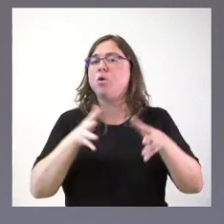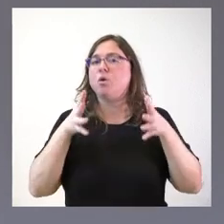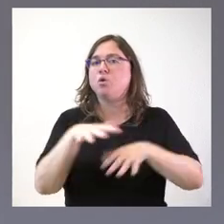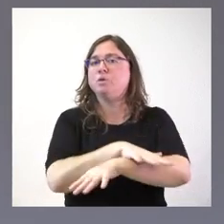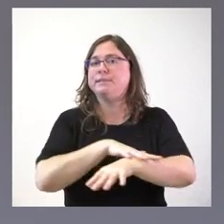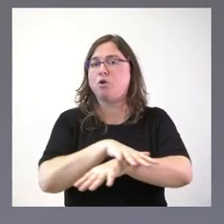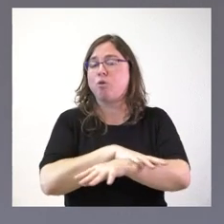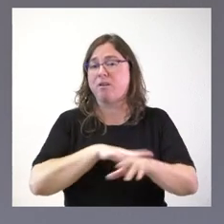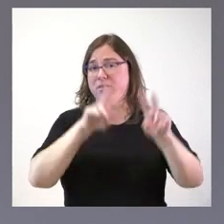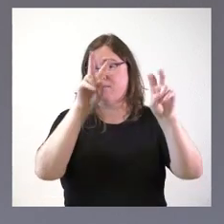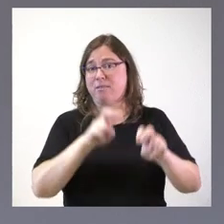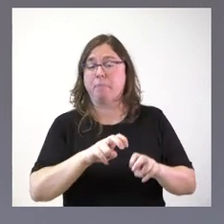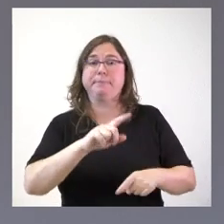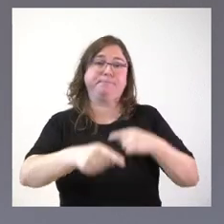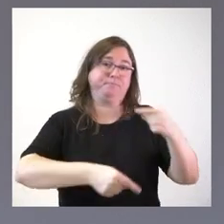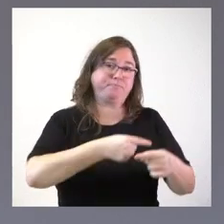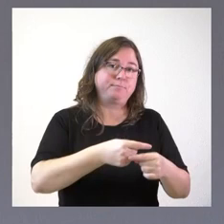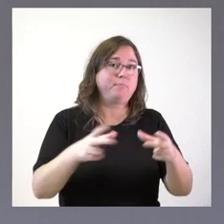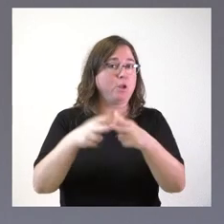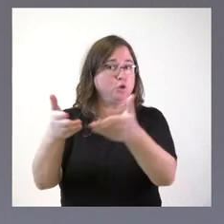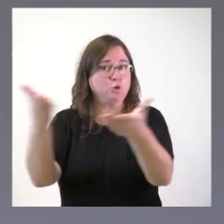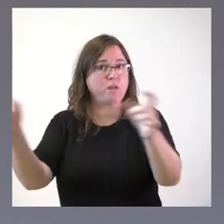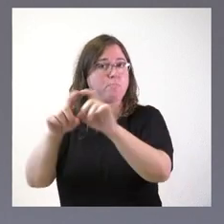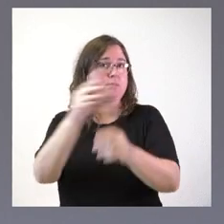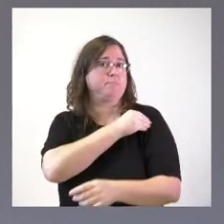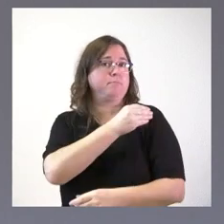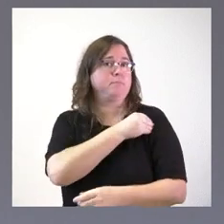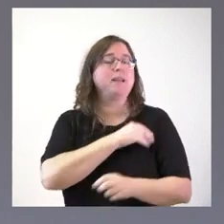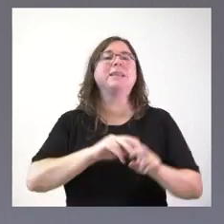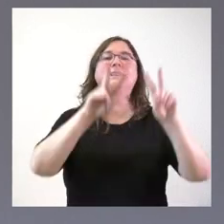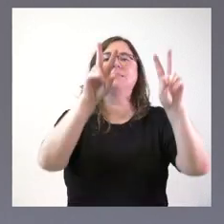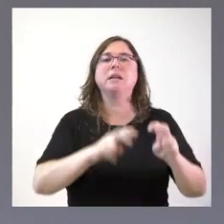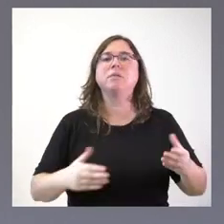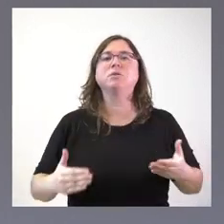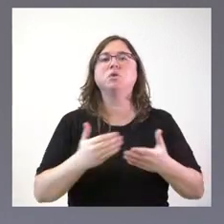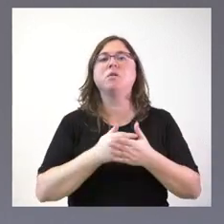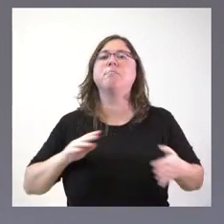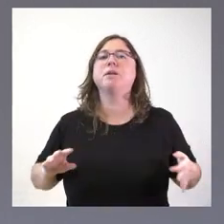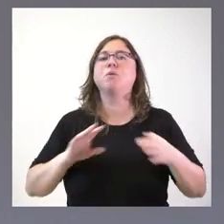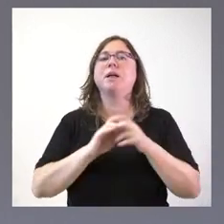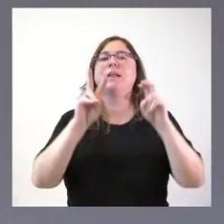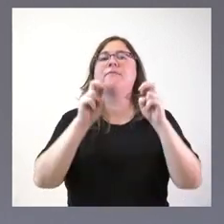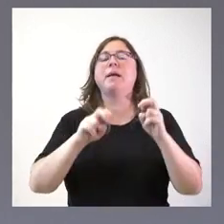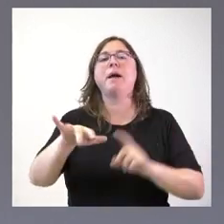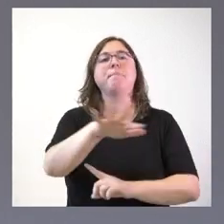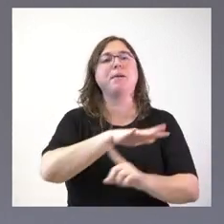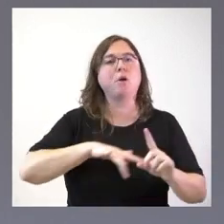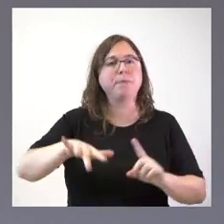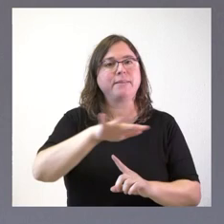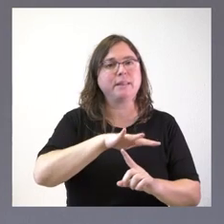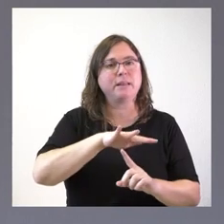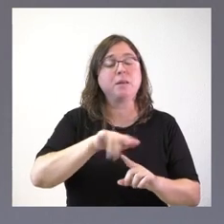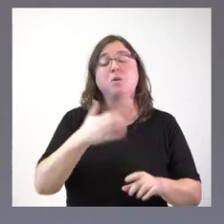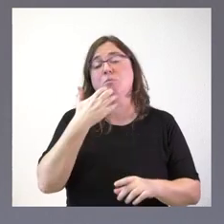de los temas que nos vengan de la sociedad y de las empresas, son todos los temas vinculados a cuestiones medioambientales. Por tanto, la